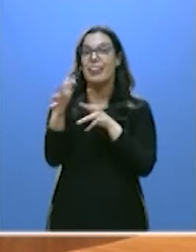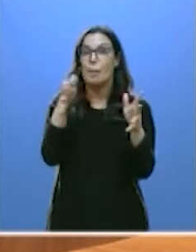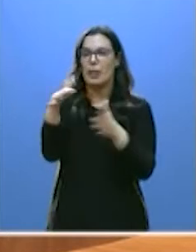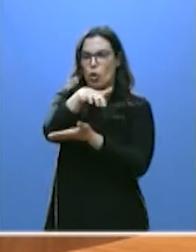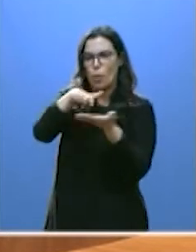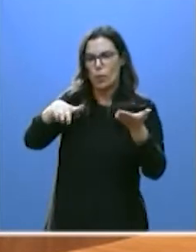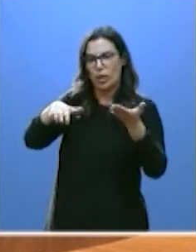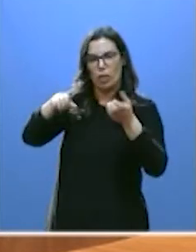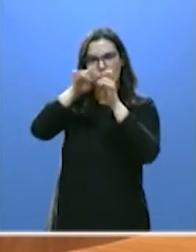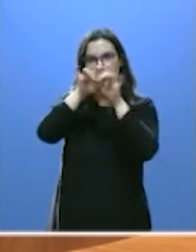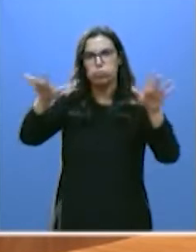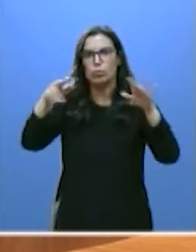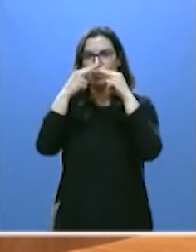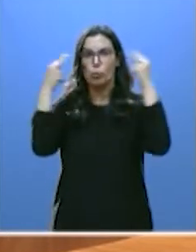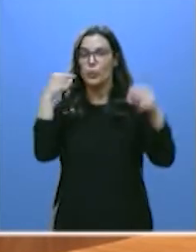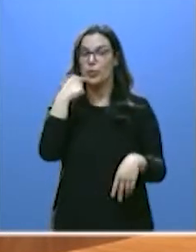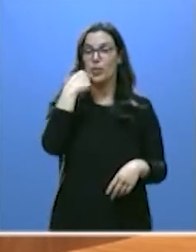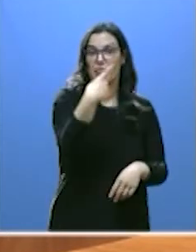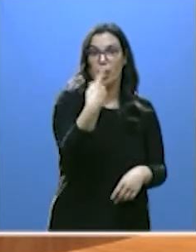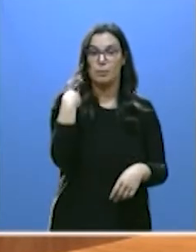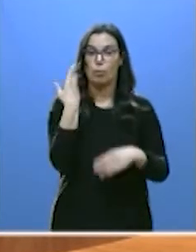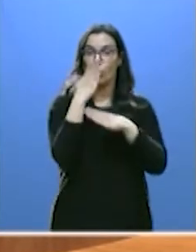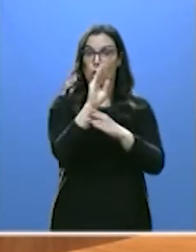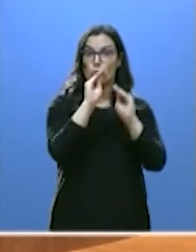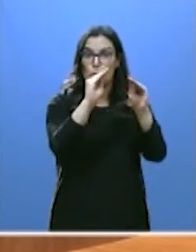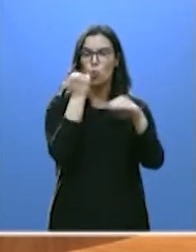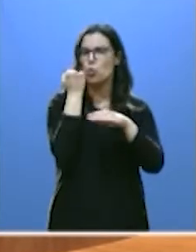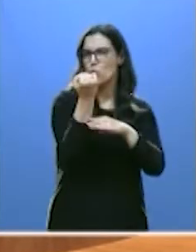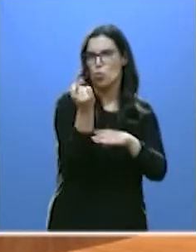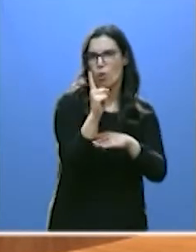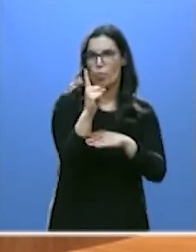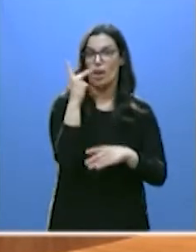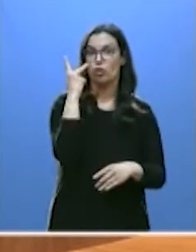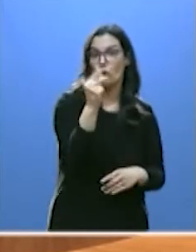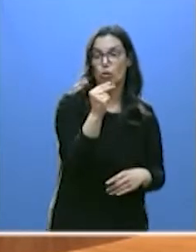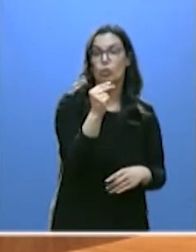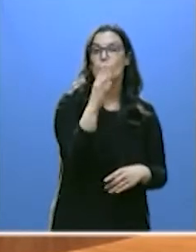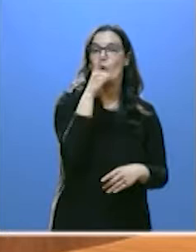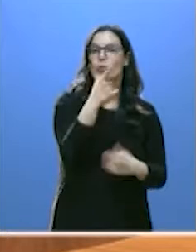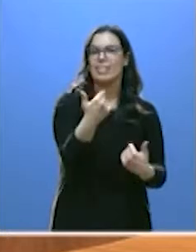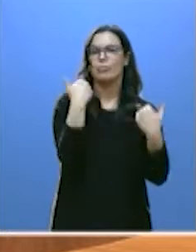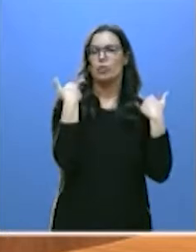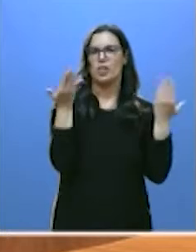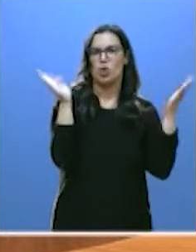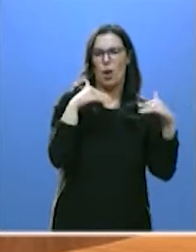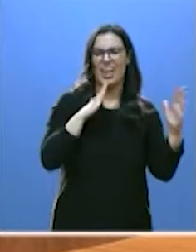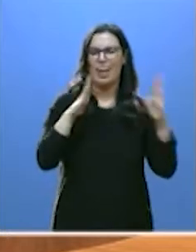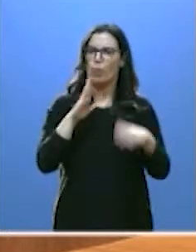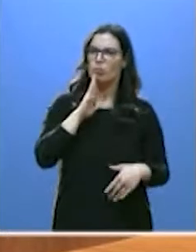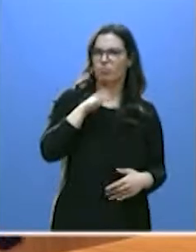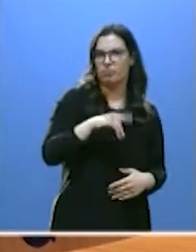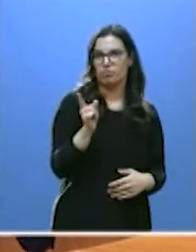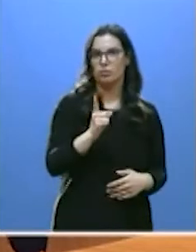comunicado diciéndole que rechazaban su moción por ser irresponsable, inoportuna y